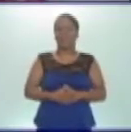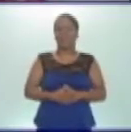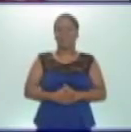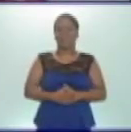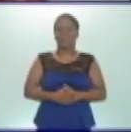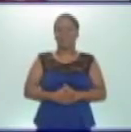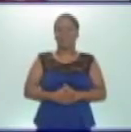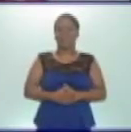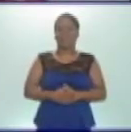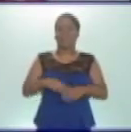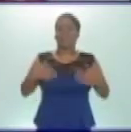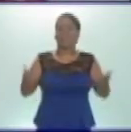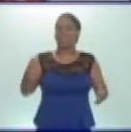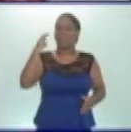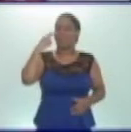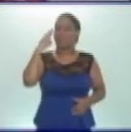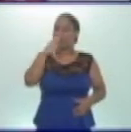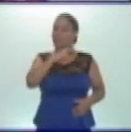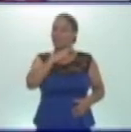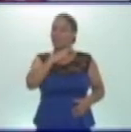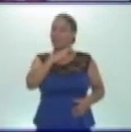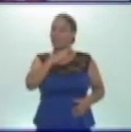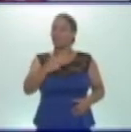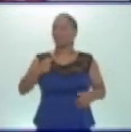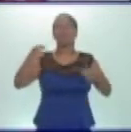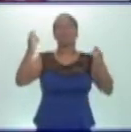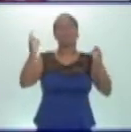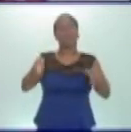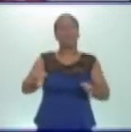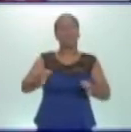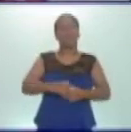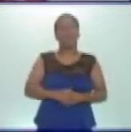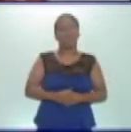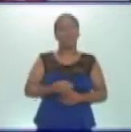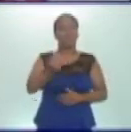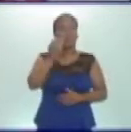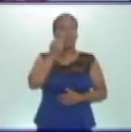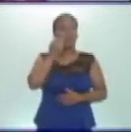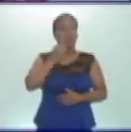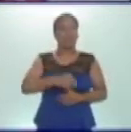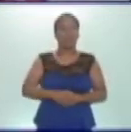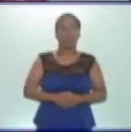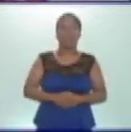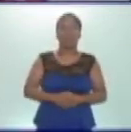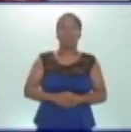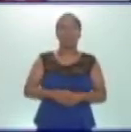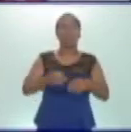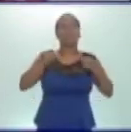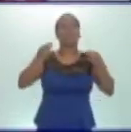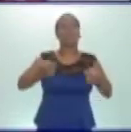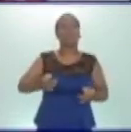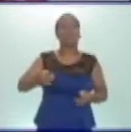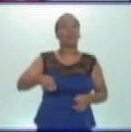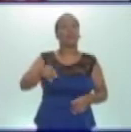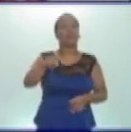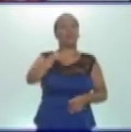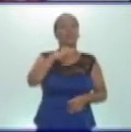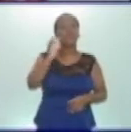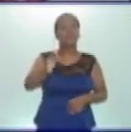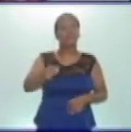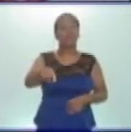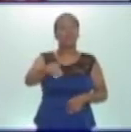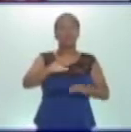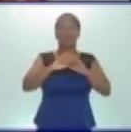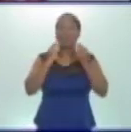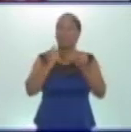¿Qué observan? Correcto. Son alimentos. Seguro que siempre tus familiares te han dicho